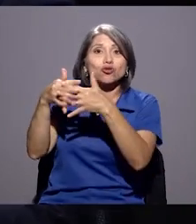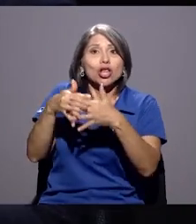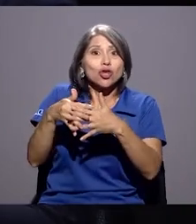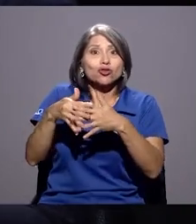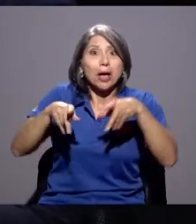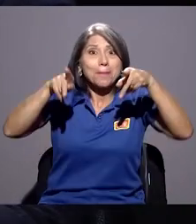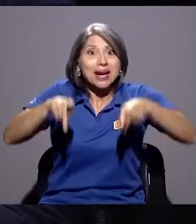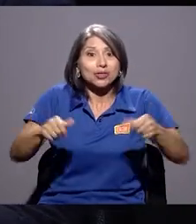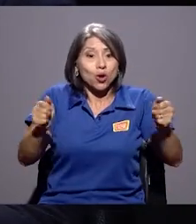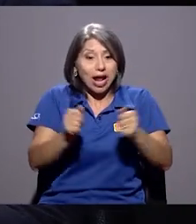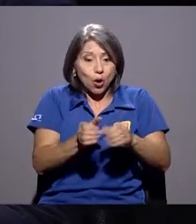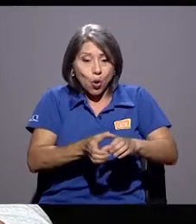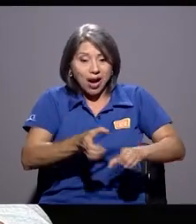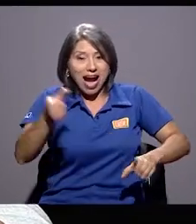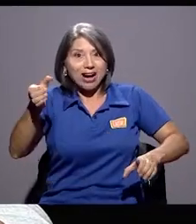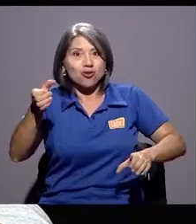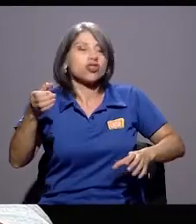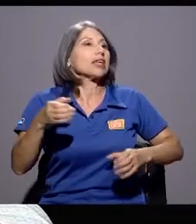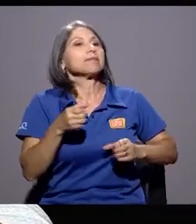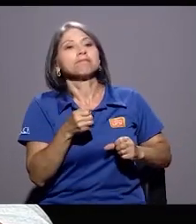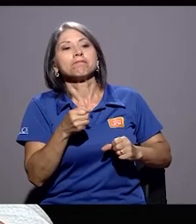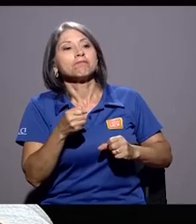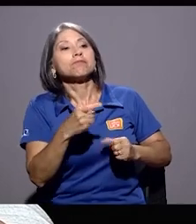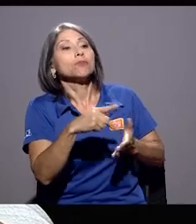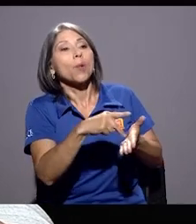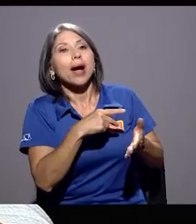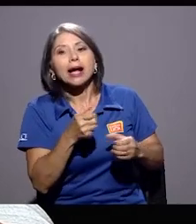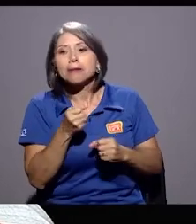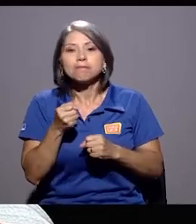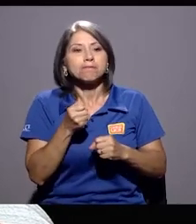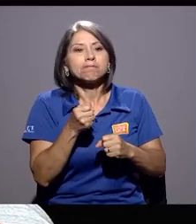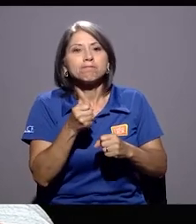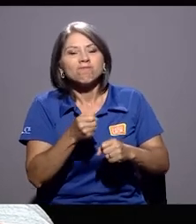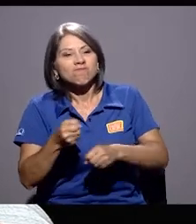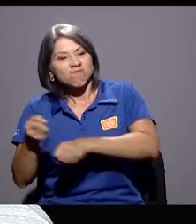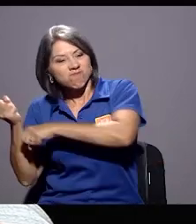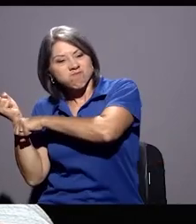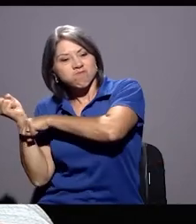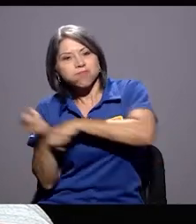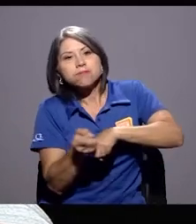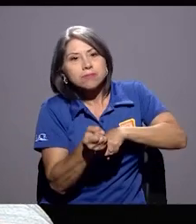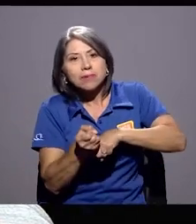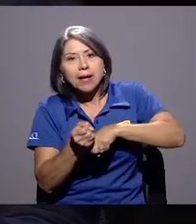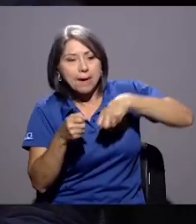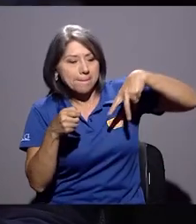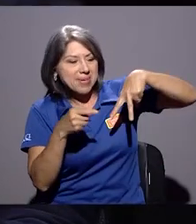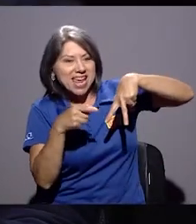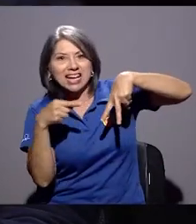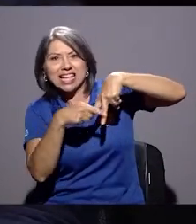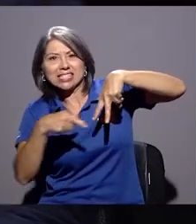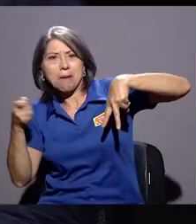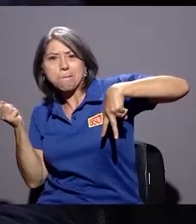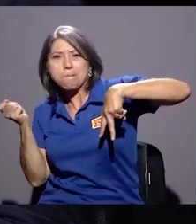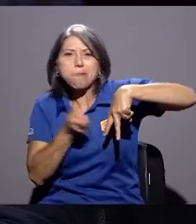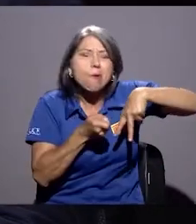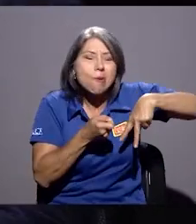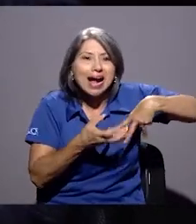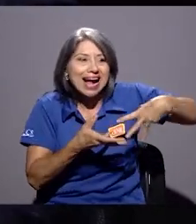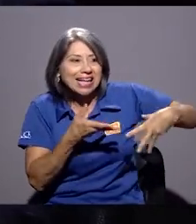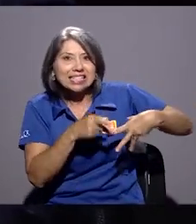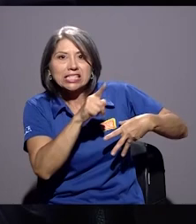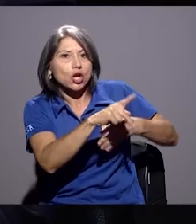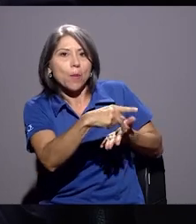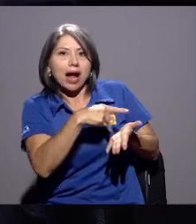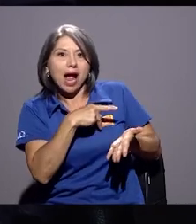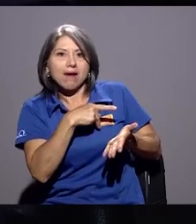con el garrote y le quebraba las piernas a quien no pagaba. Bueno, aquí tenemos garroteras modernas en Costa Rica y estas